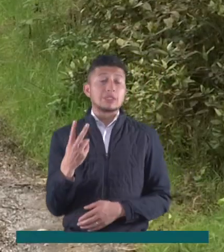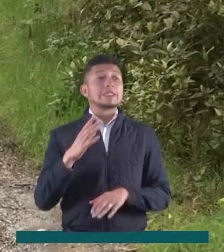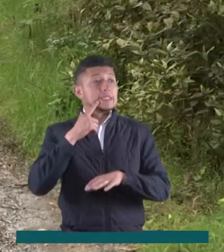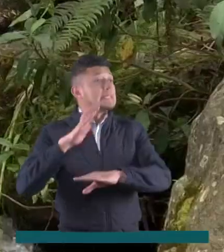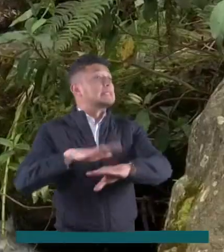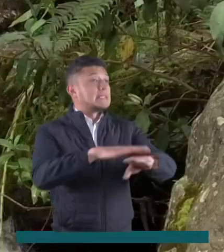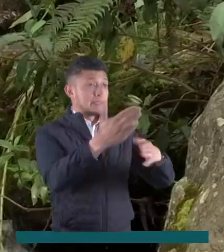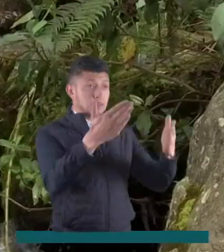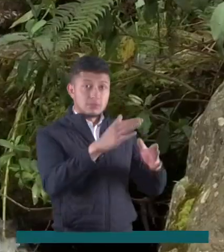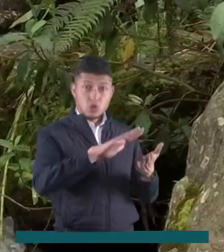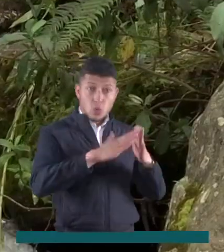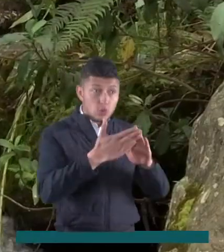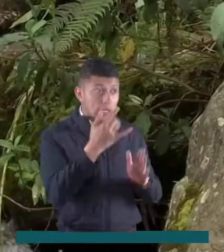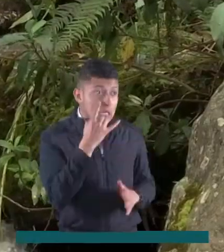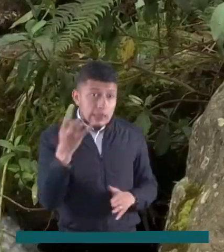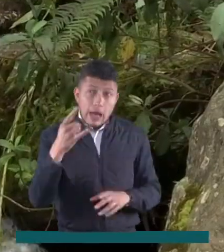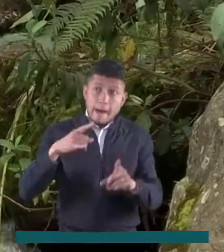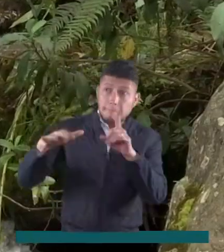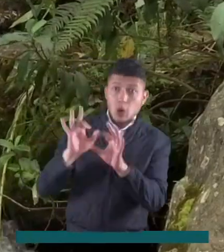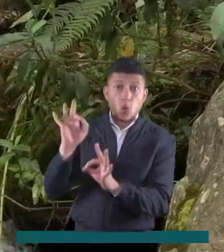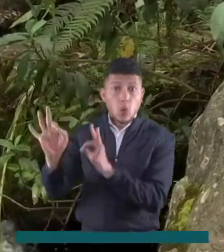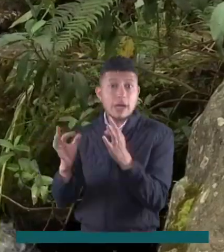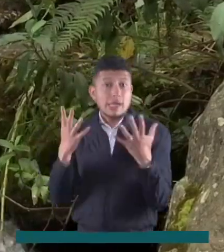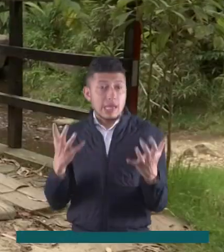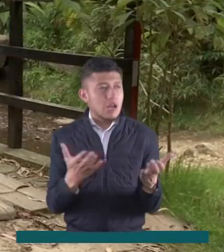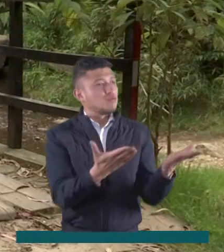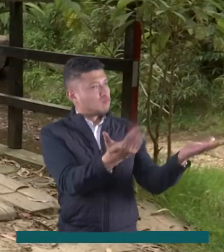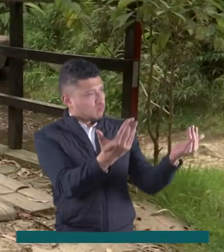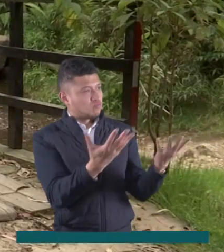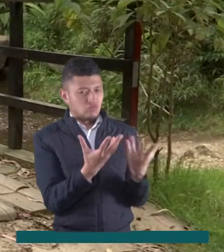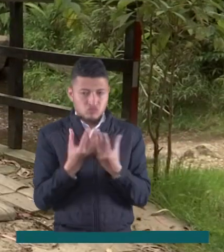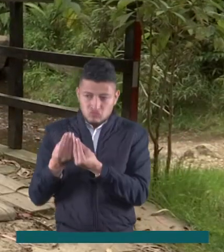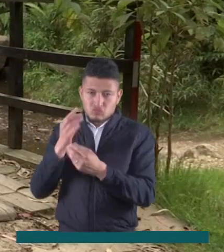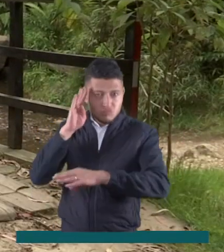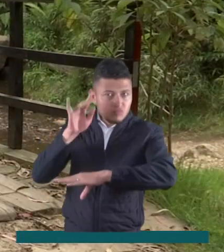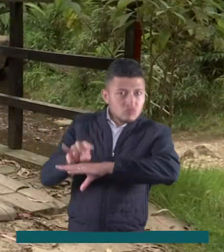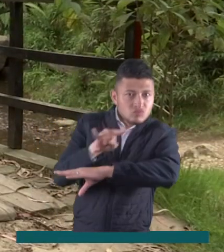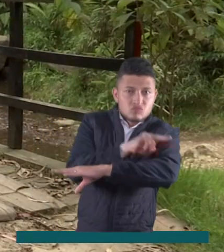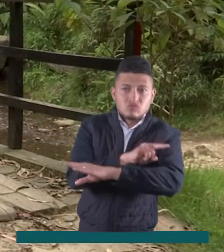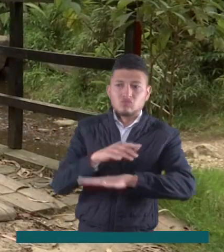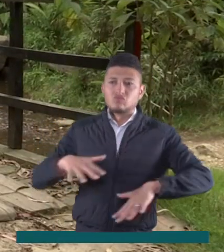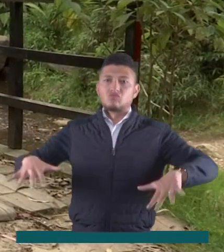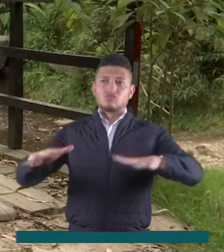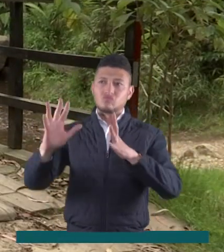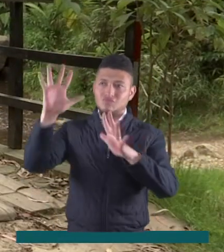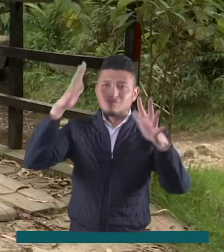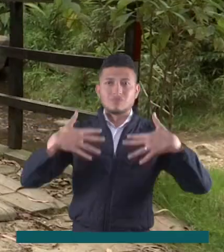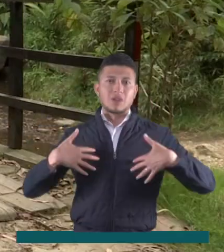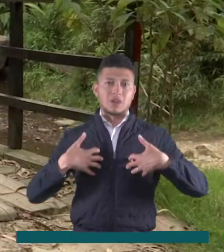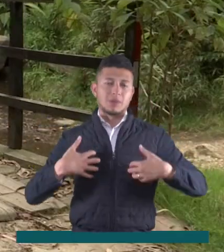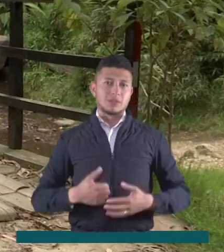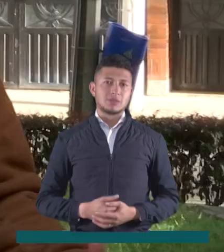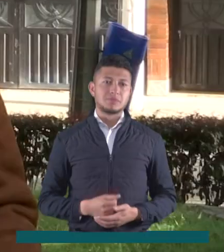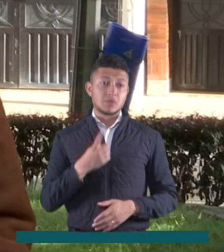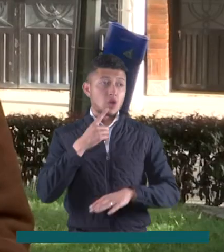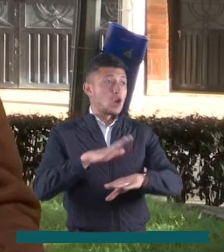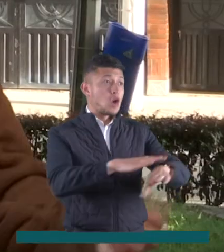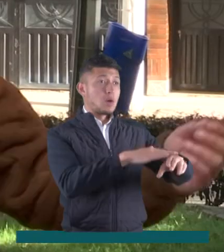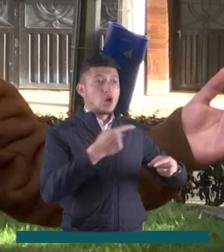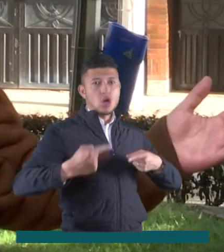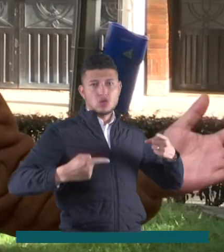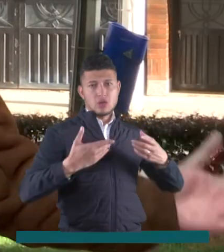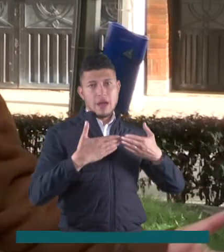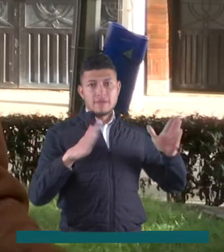personas de la comunidad interesados por el medio ambiente hagan parte de este grupo de guardianes de la flora y la fauna. Se hacen convocatorias de concurso